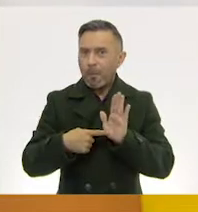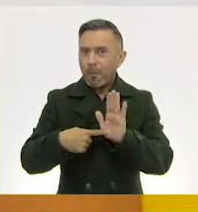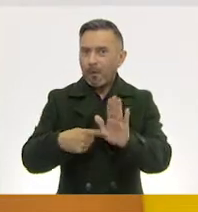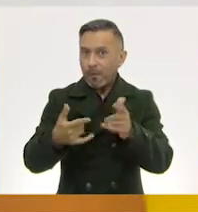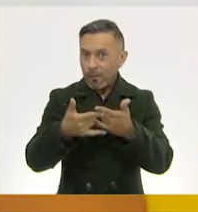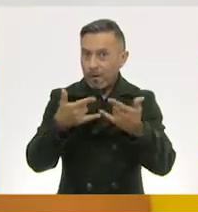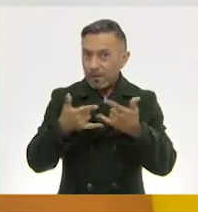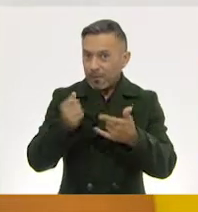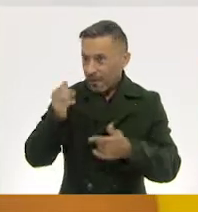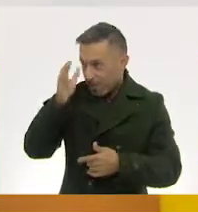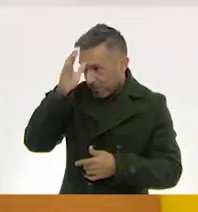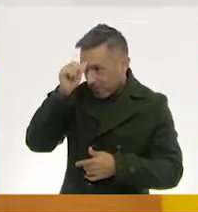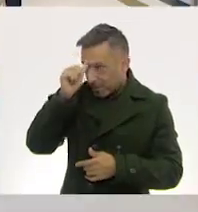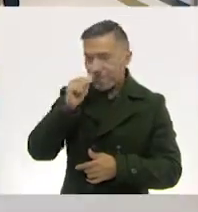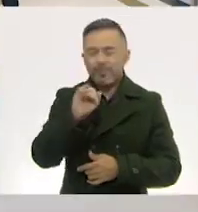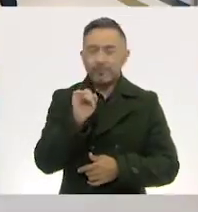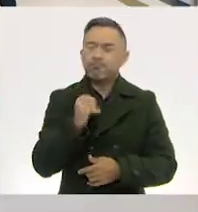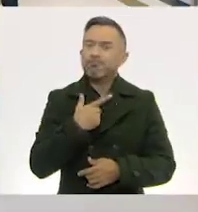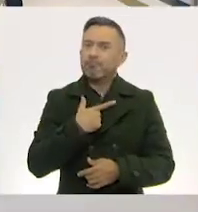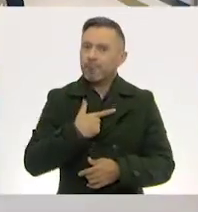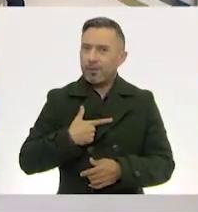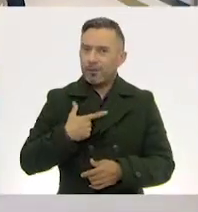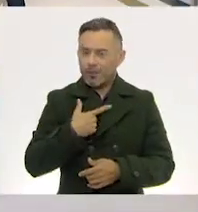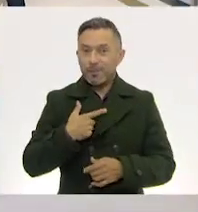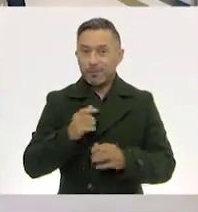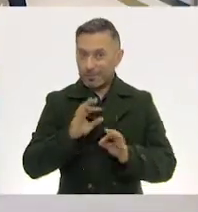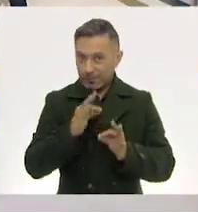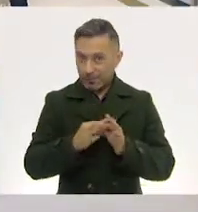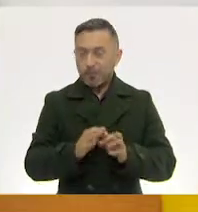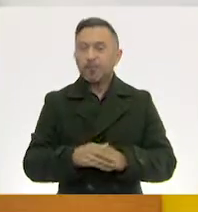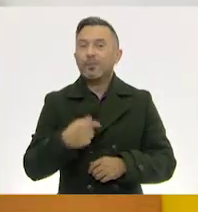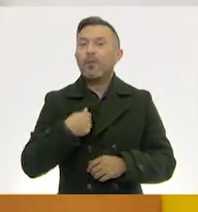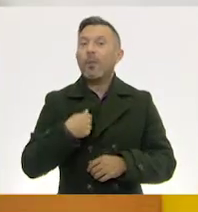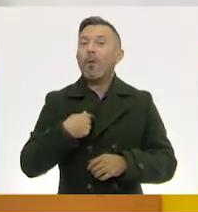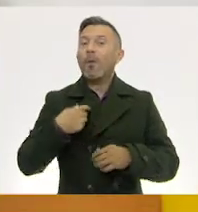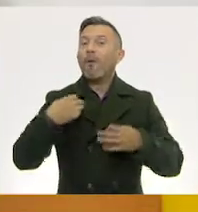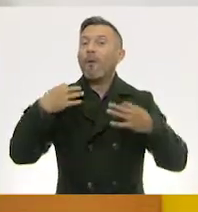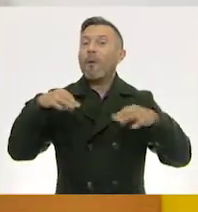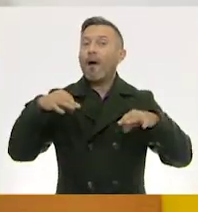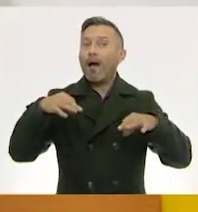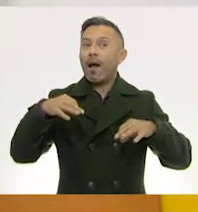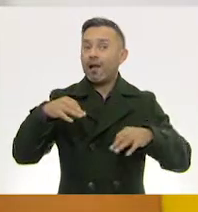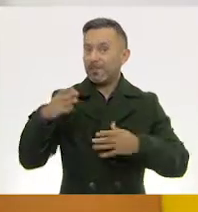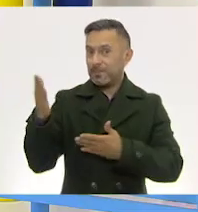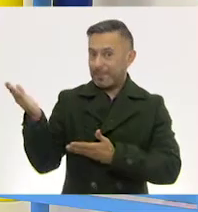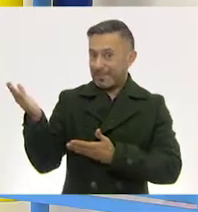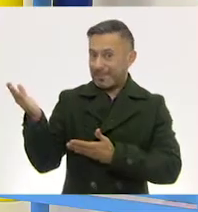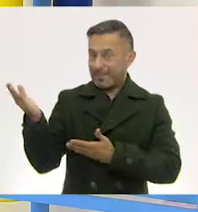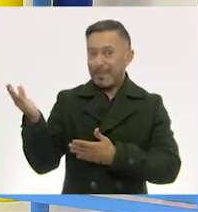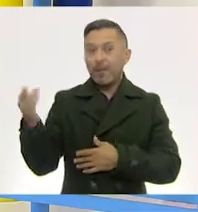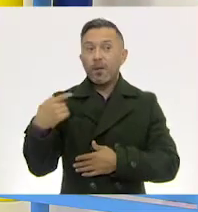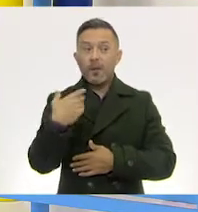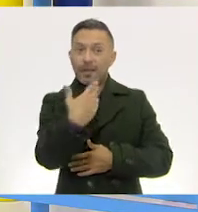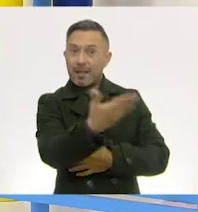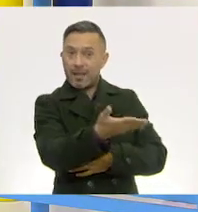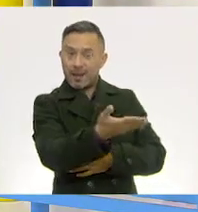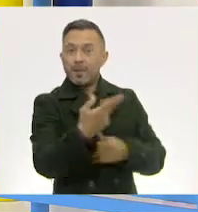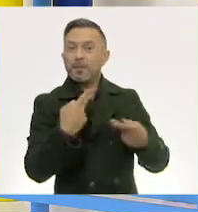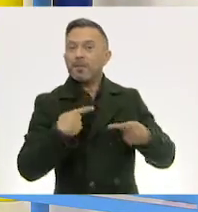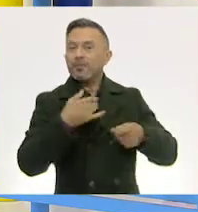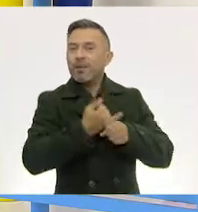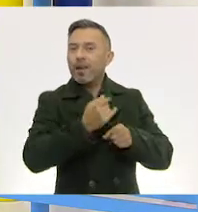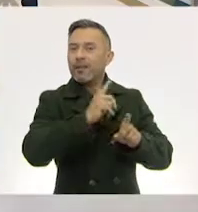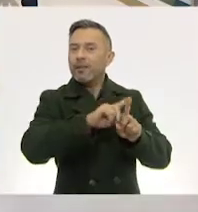Perfecto. ¿Te parece muy bien? Me encanta la idea. Listo, entonces yo soy en la hoja. Ahí está la hoja. Y yo soy todos los demás personajes. Todos los demás